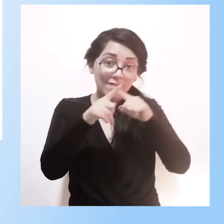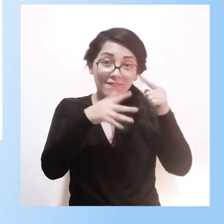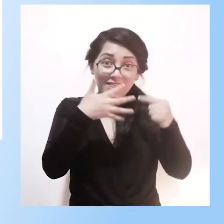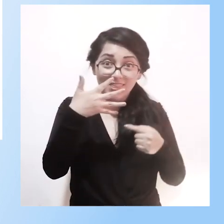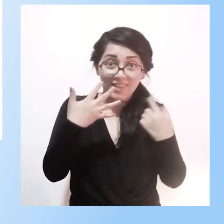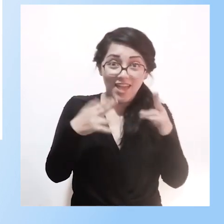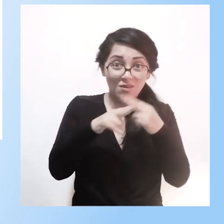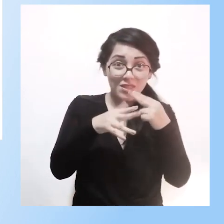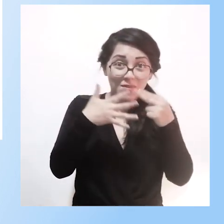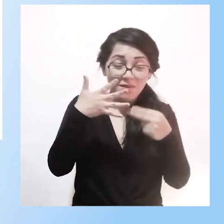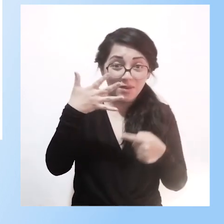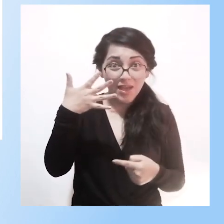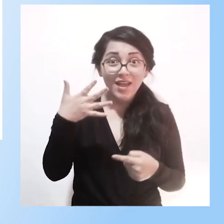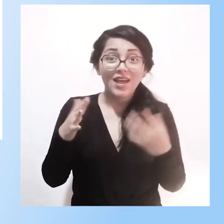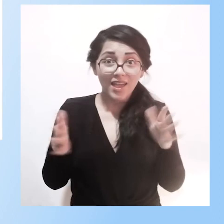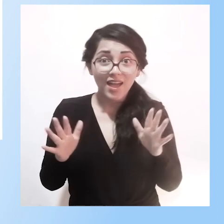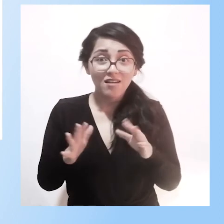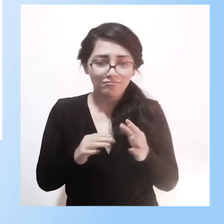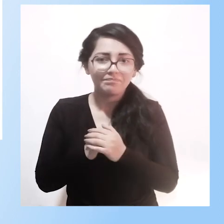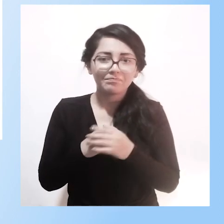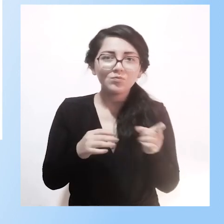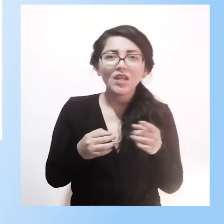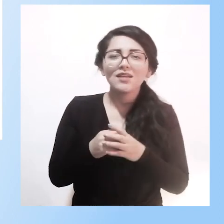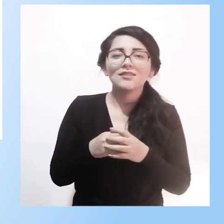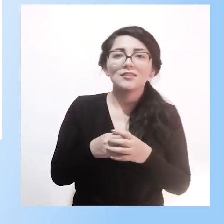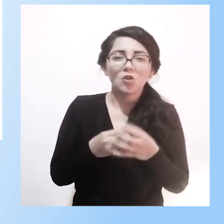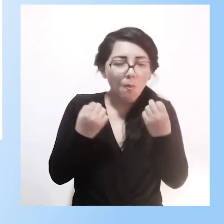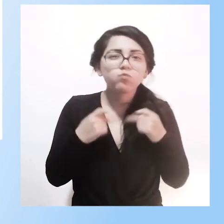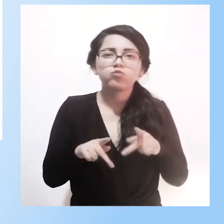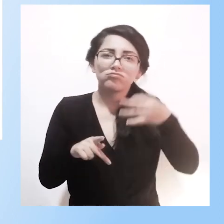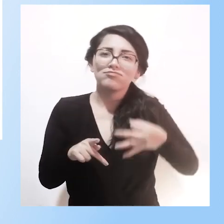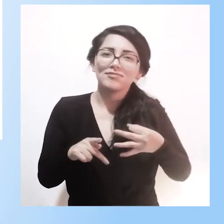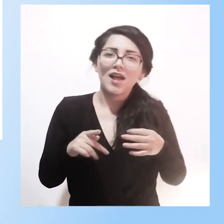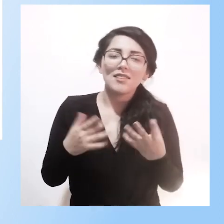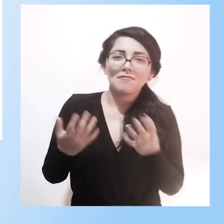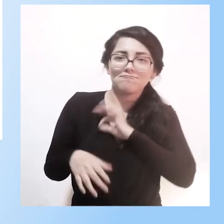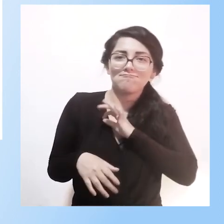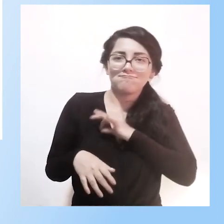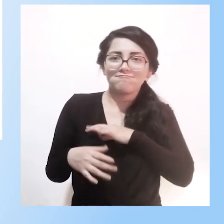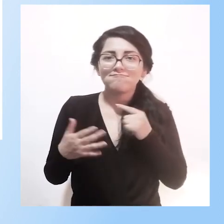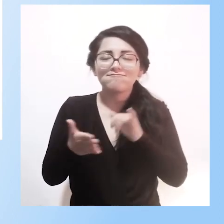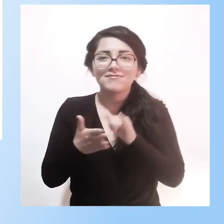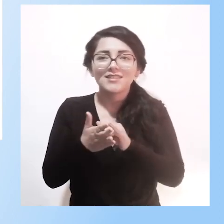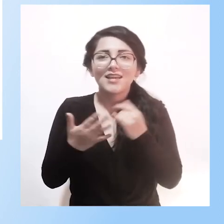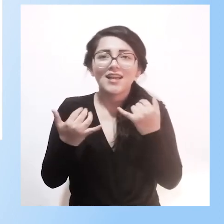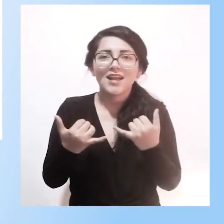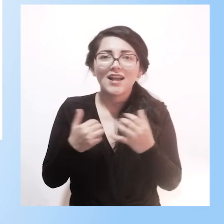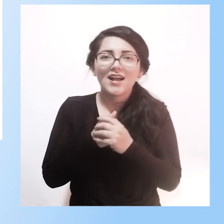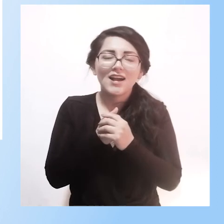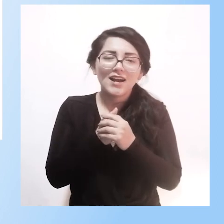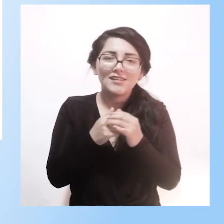realmente no perder la oportunidad de establecer esta disciplina